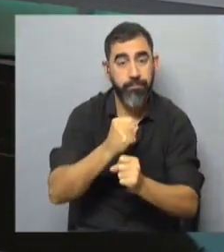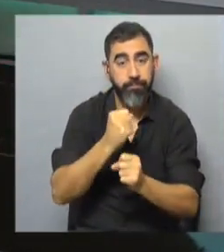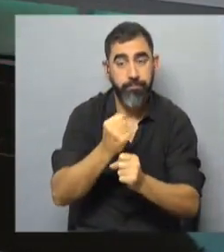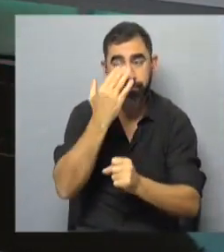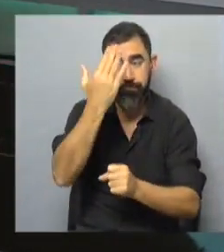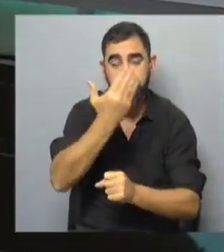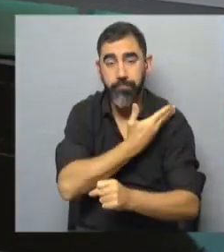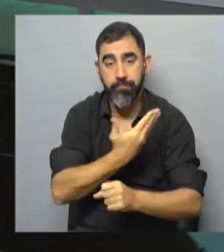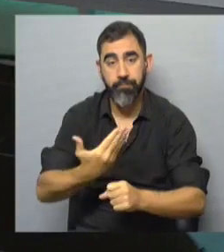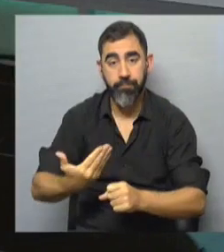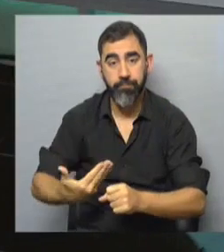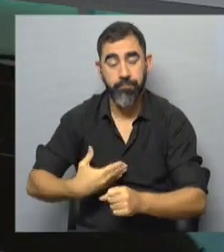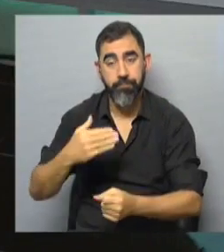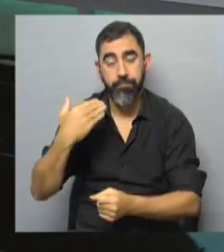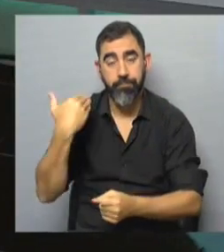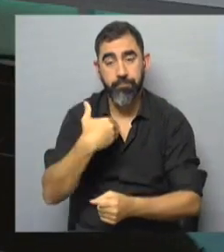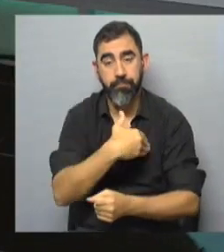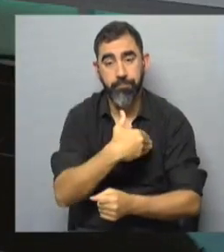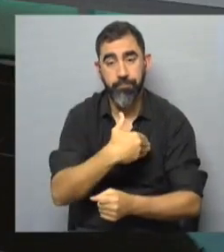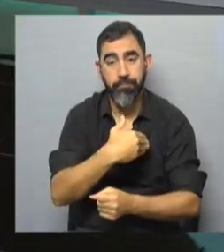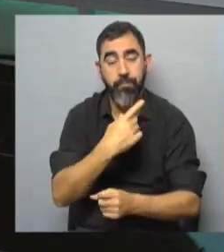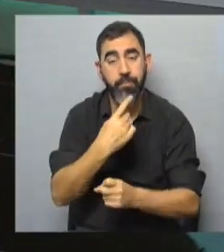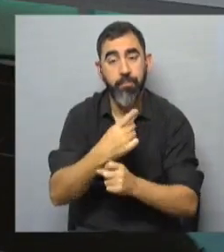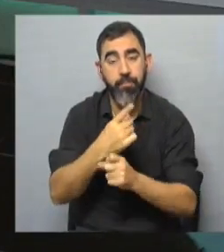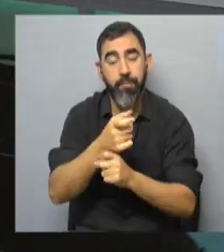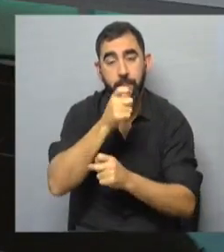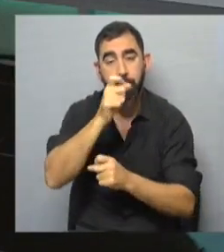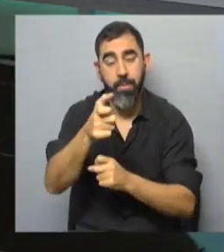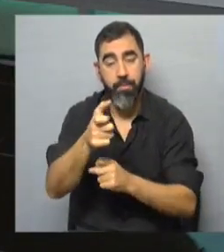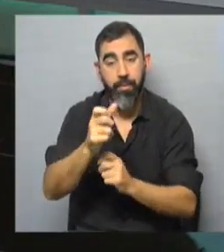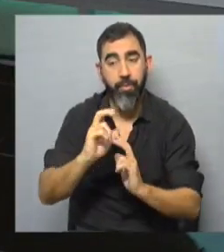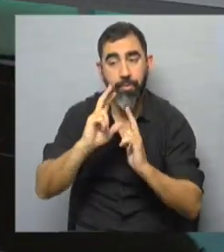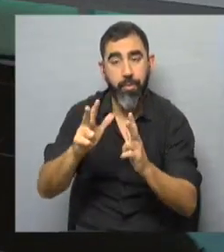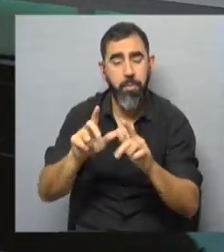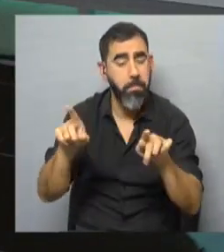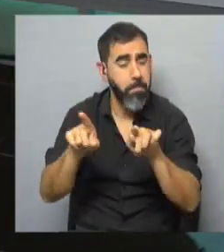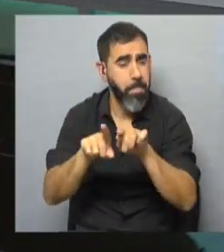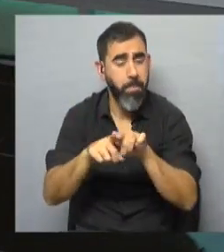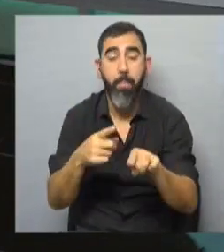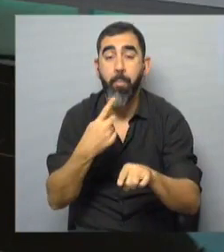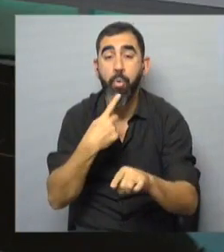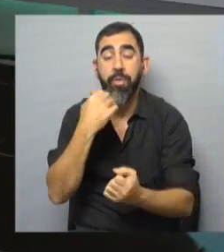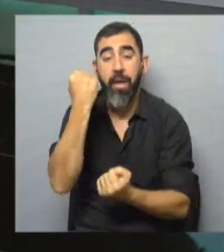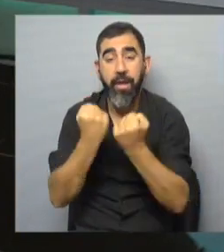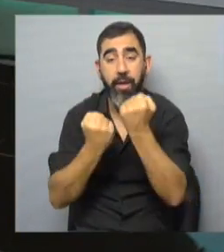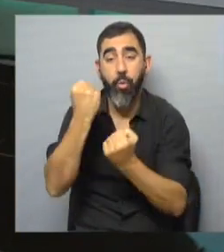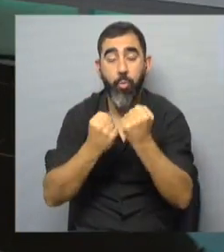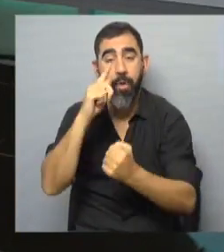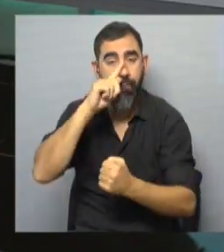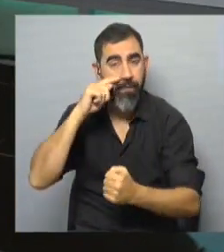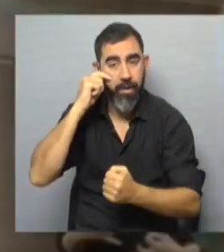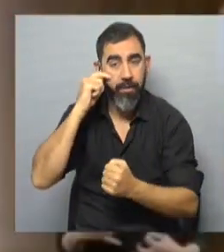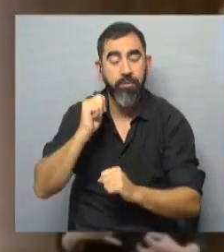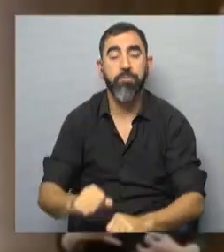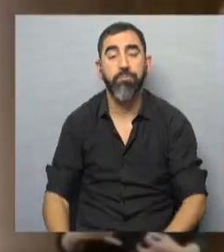Presidente de la Nación Argentina. Sí, en sus primeras palabras dijo que va a seguir la política económica trazada por Alberto Fernández.